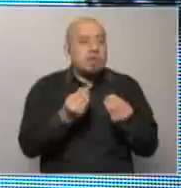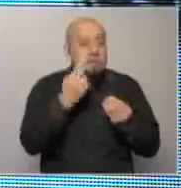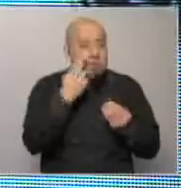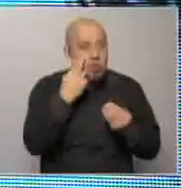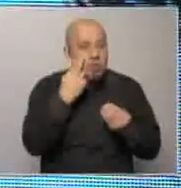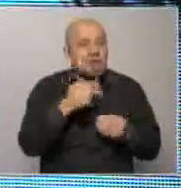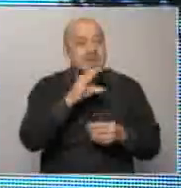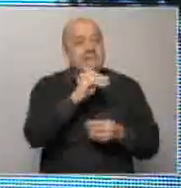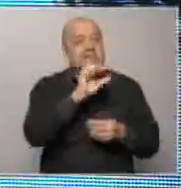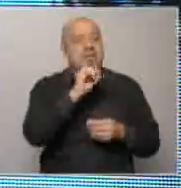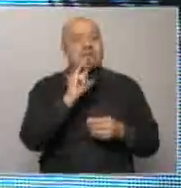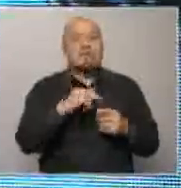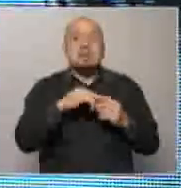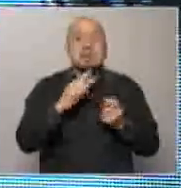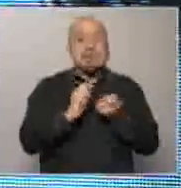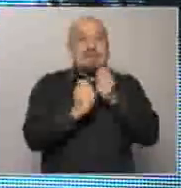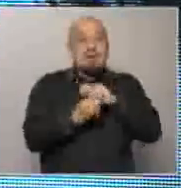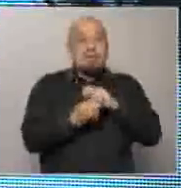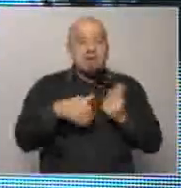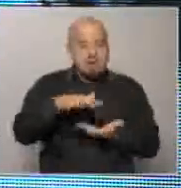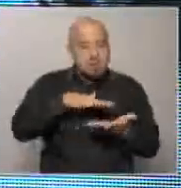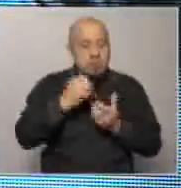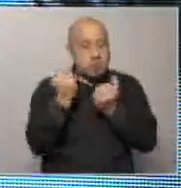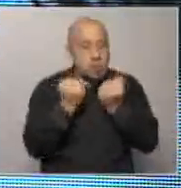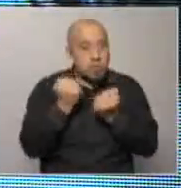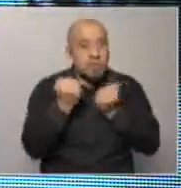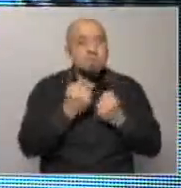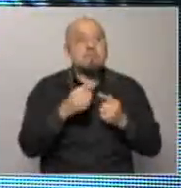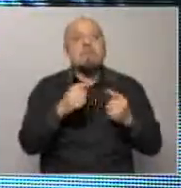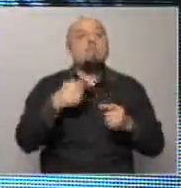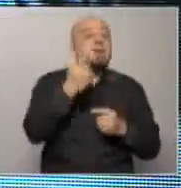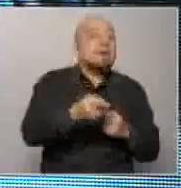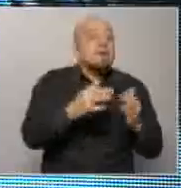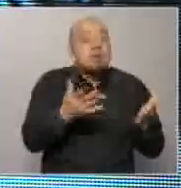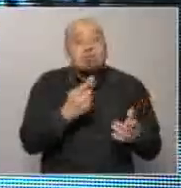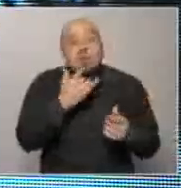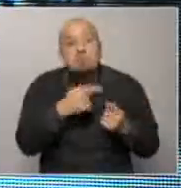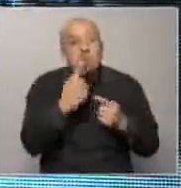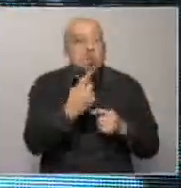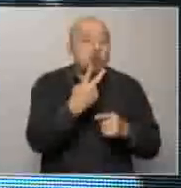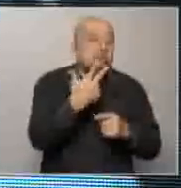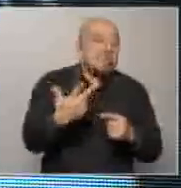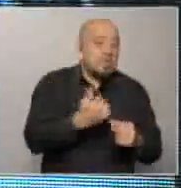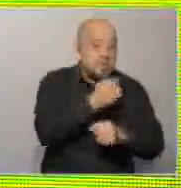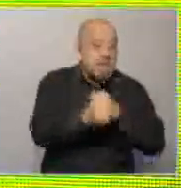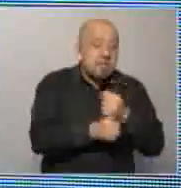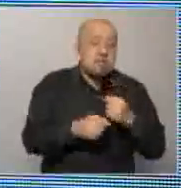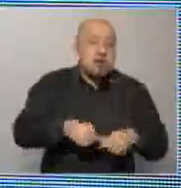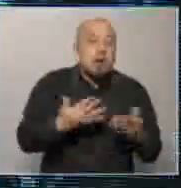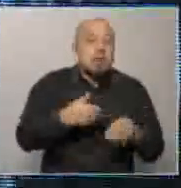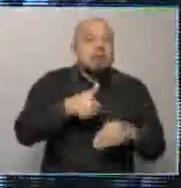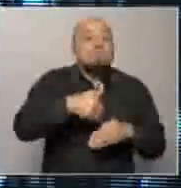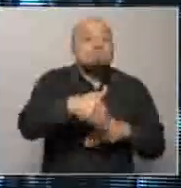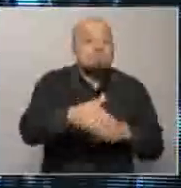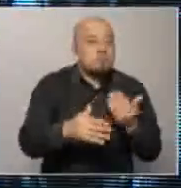fiscal es que si el viento cambia y la deuda sigue creciendo y el viento cambia mañana en uno en dos tres años estamos en una trayectoria claramente